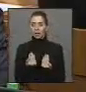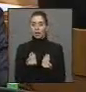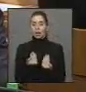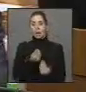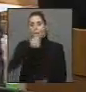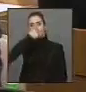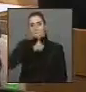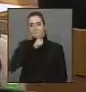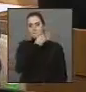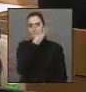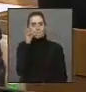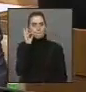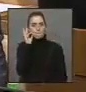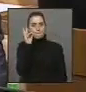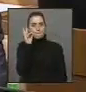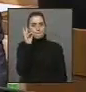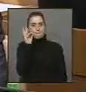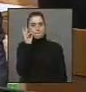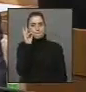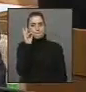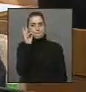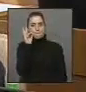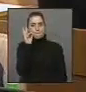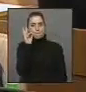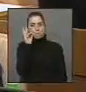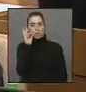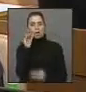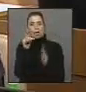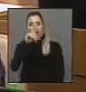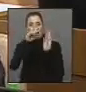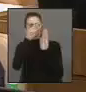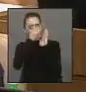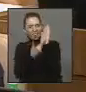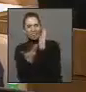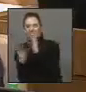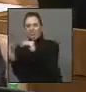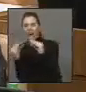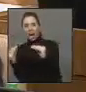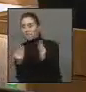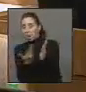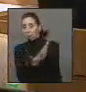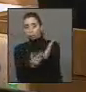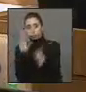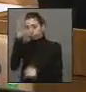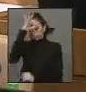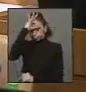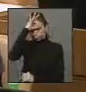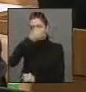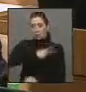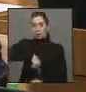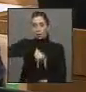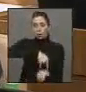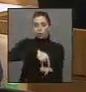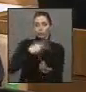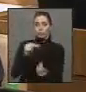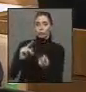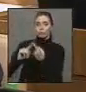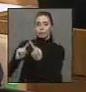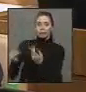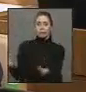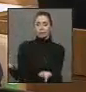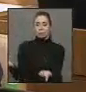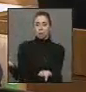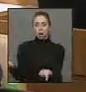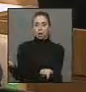mantiene en reserva bajo los textos de negociación de este tratado, sin que seamos partísimos como Congreso, obviamente que